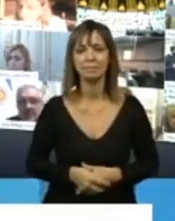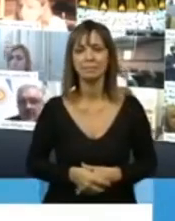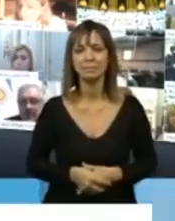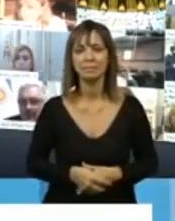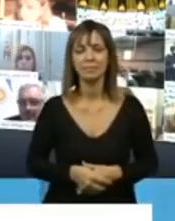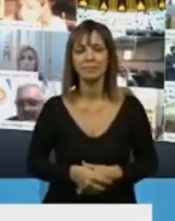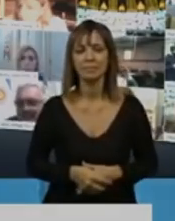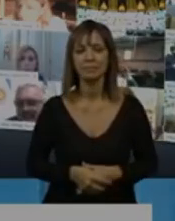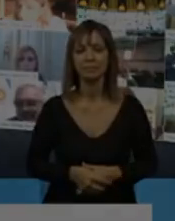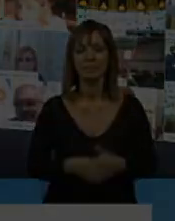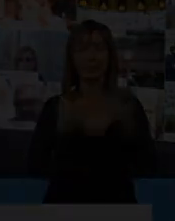Le agradezco, diputada.